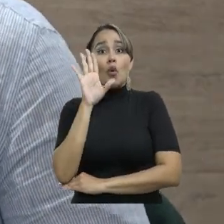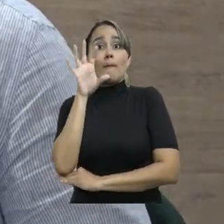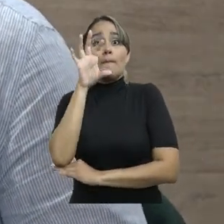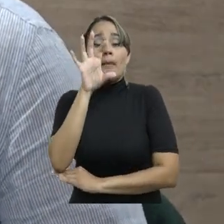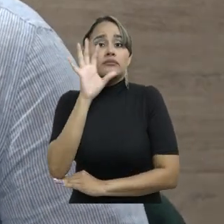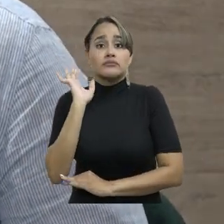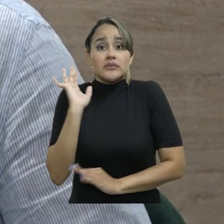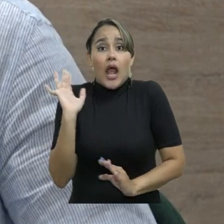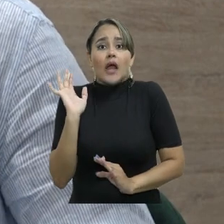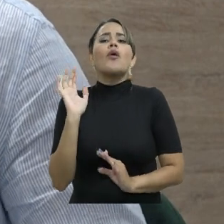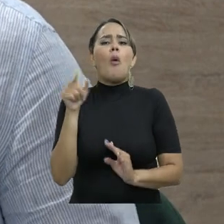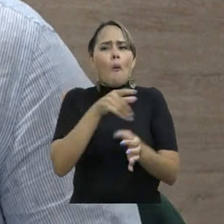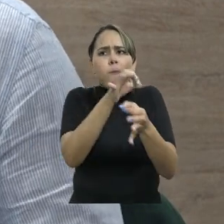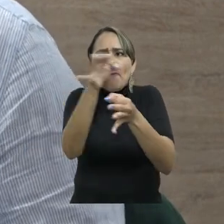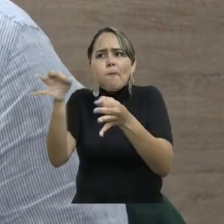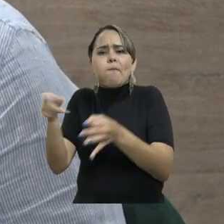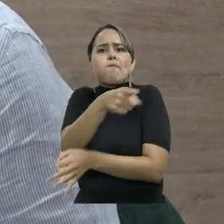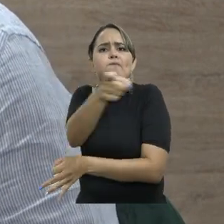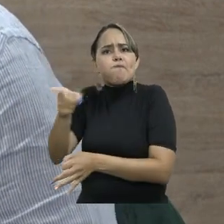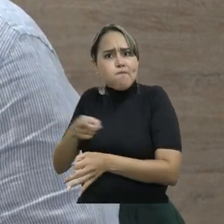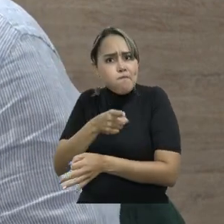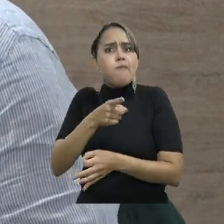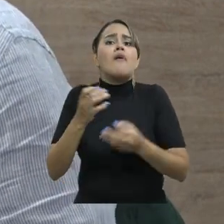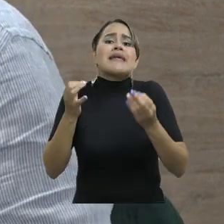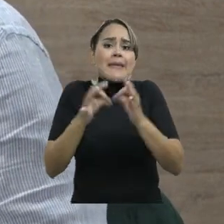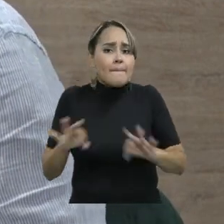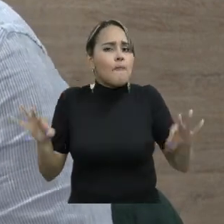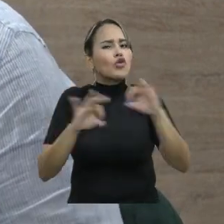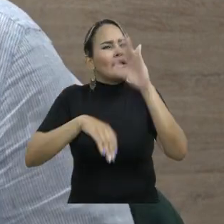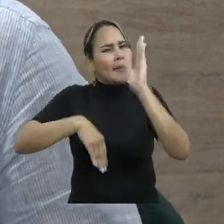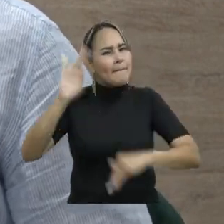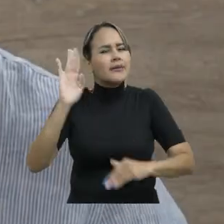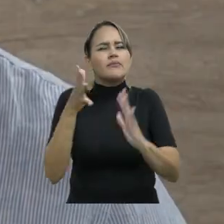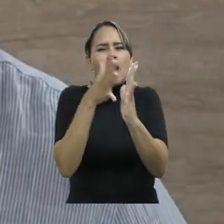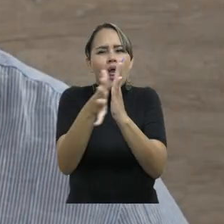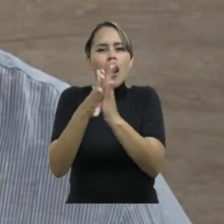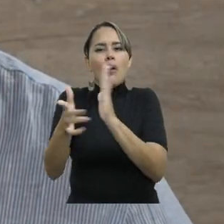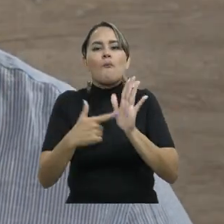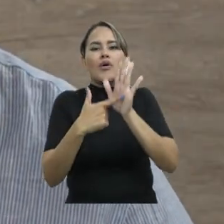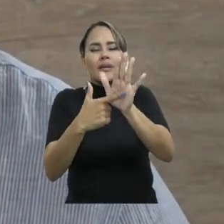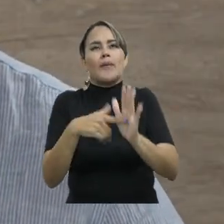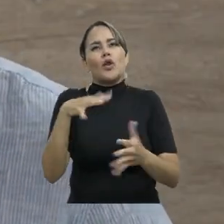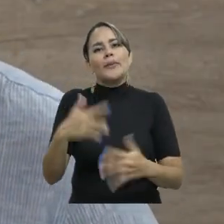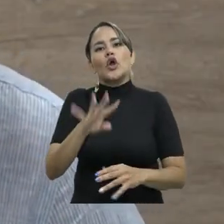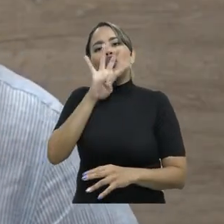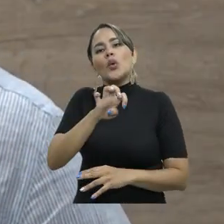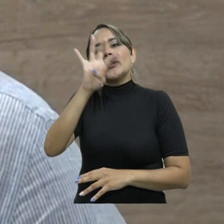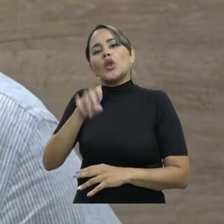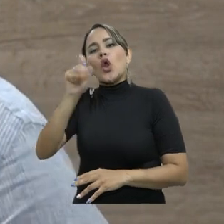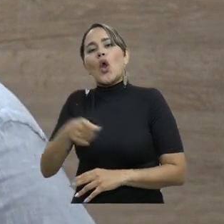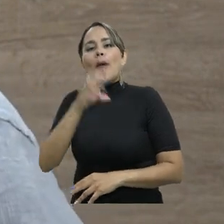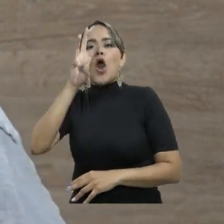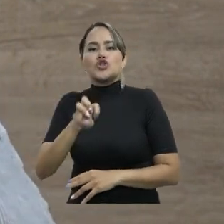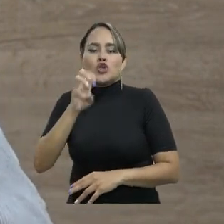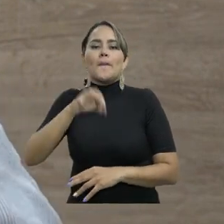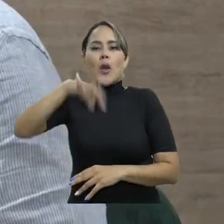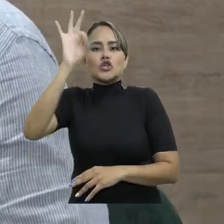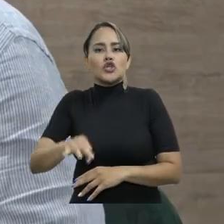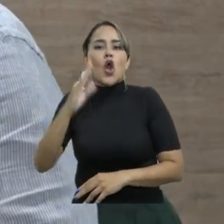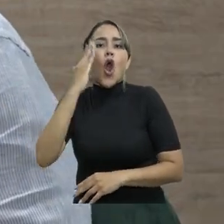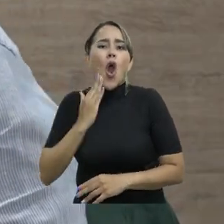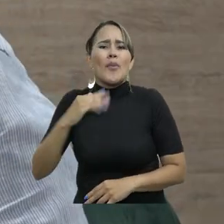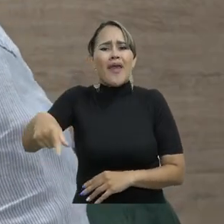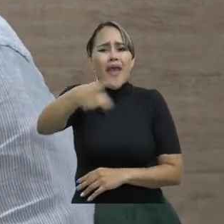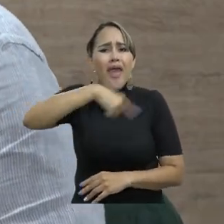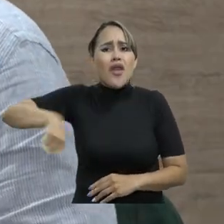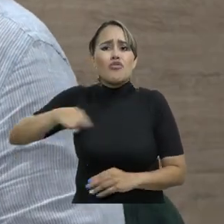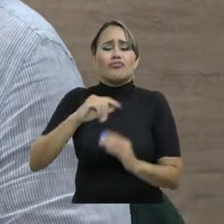cuando nosotros a las universidades le presentamos nuestros indicadores y mostramos que nuestros jóvenes, el 99,8% son de estratos 1, 2 y 3, de